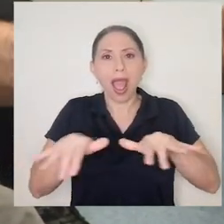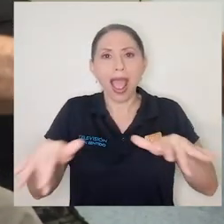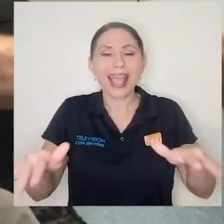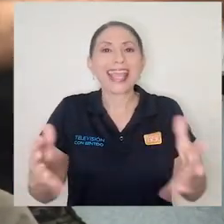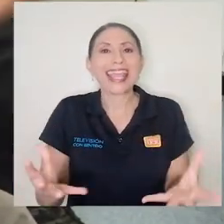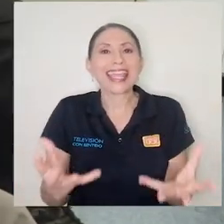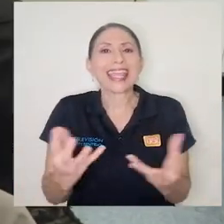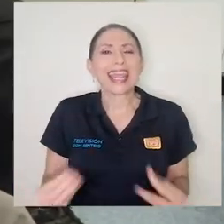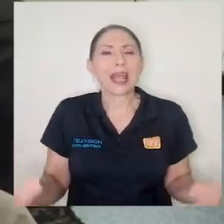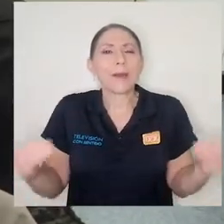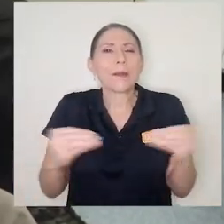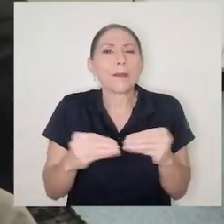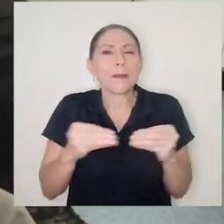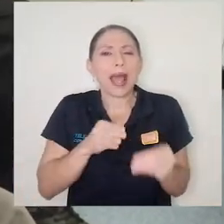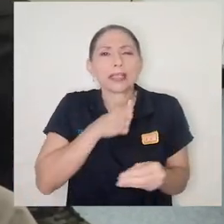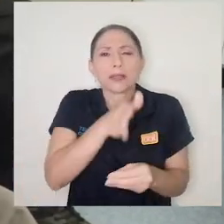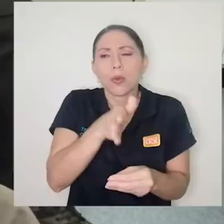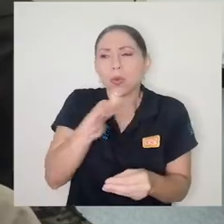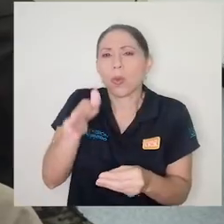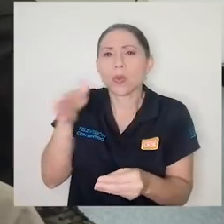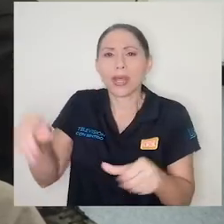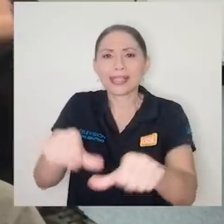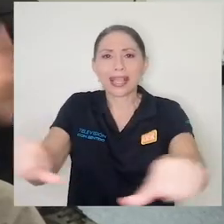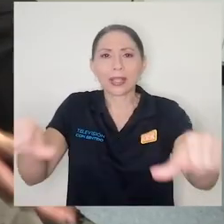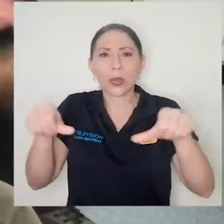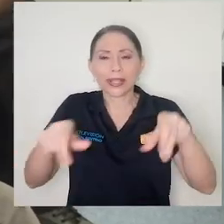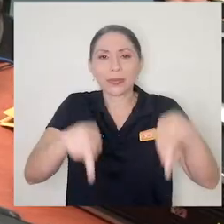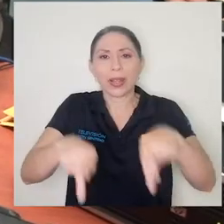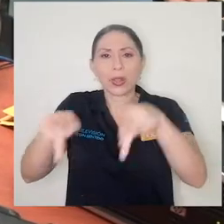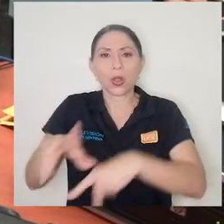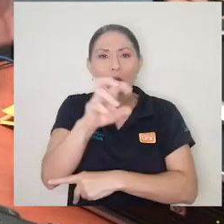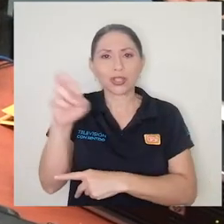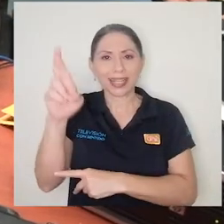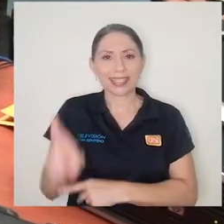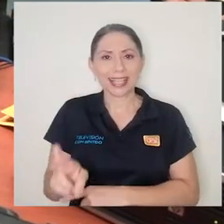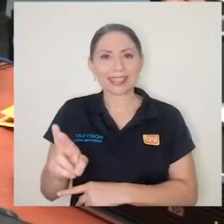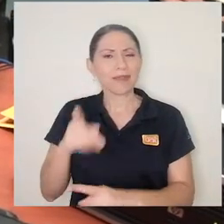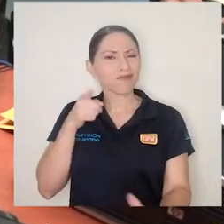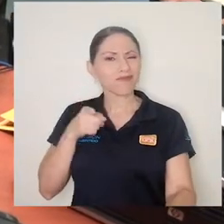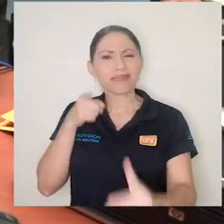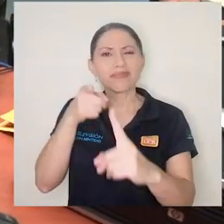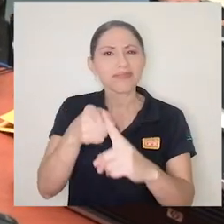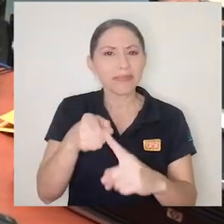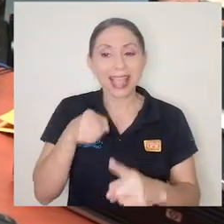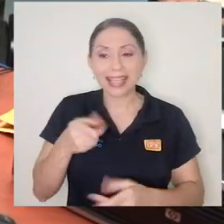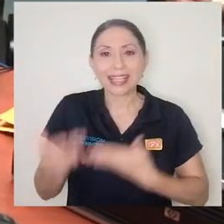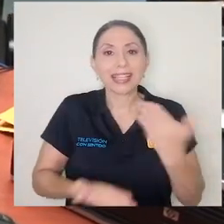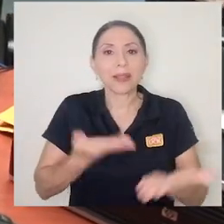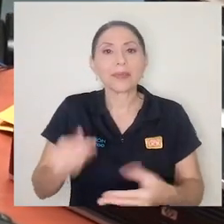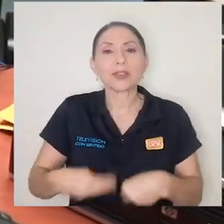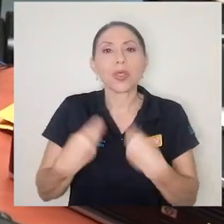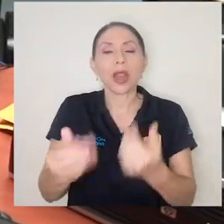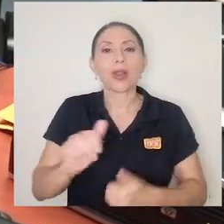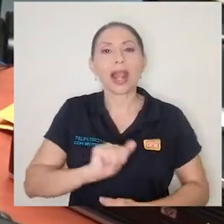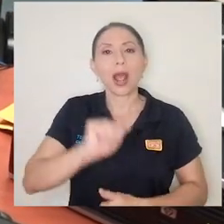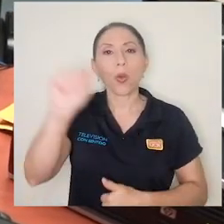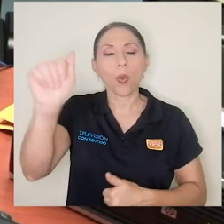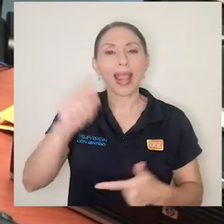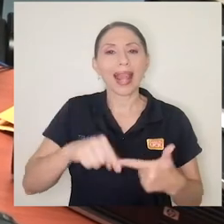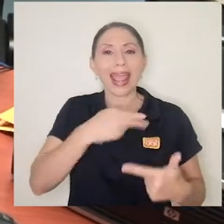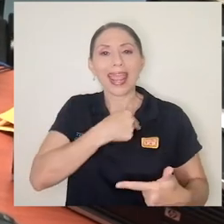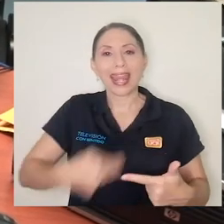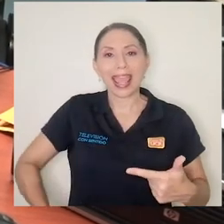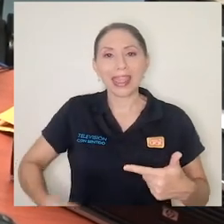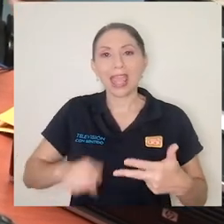pretende llegar a más sectores de la población costarricense. La idea es brindar el servicio en Alajuela, Heredia